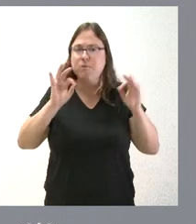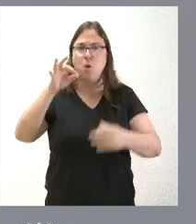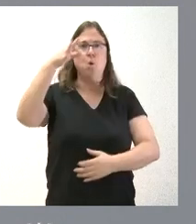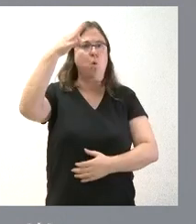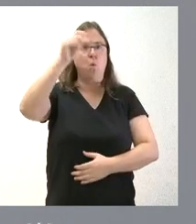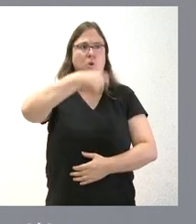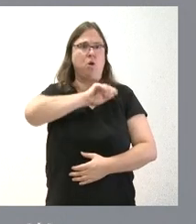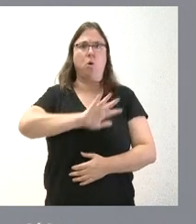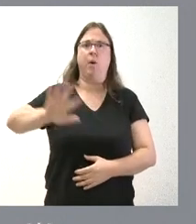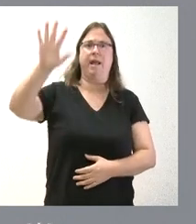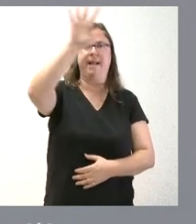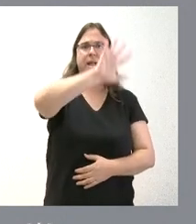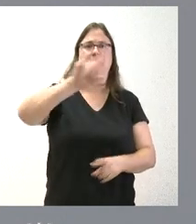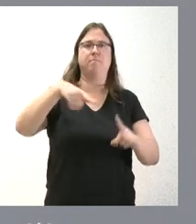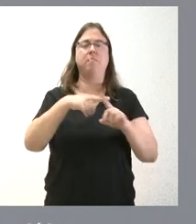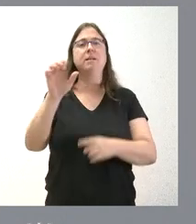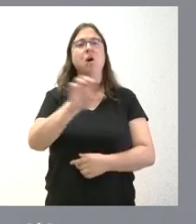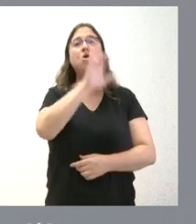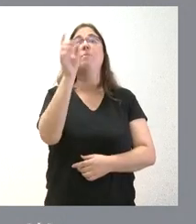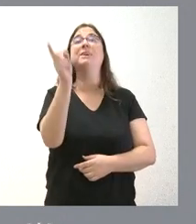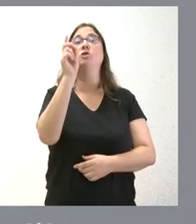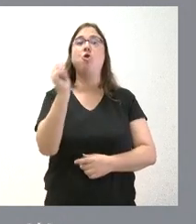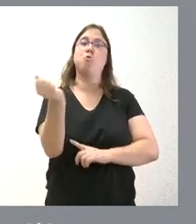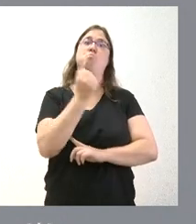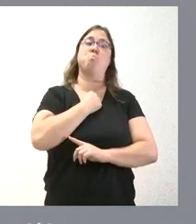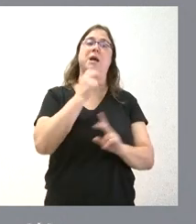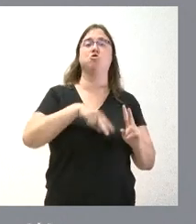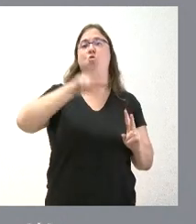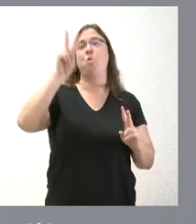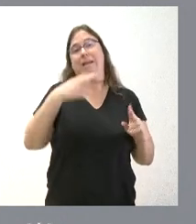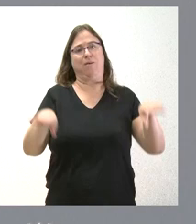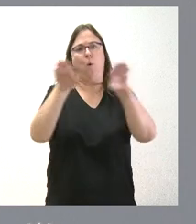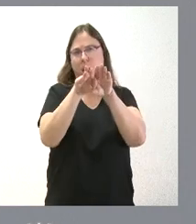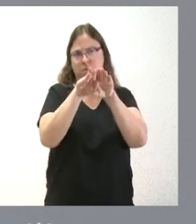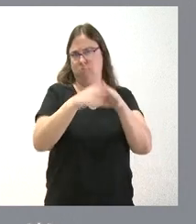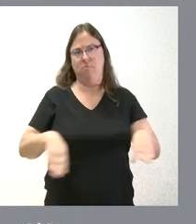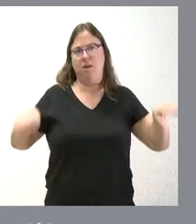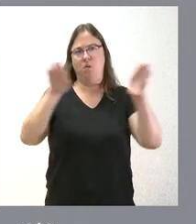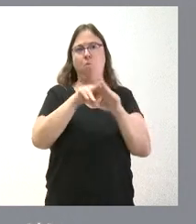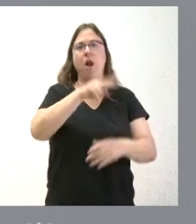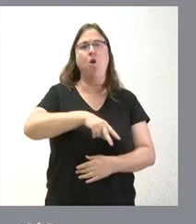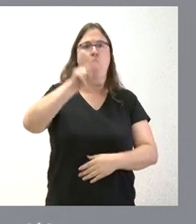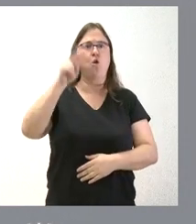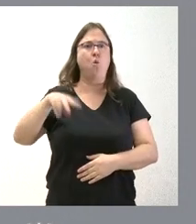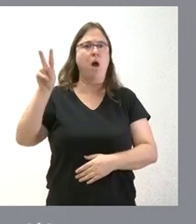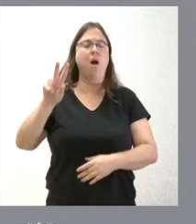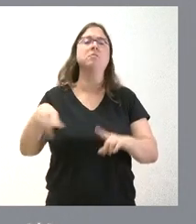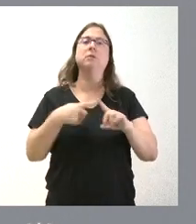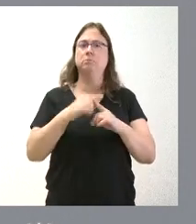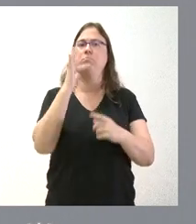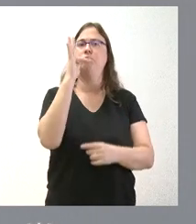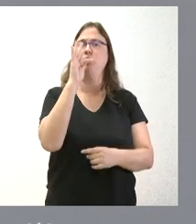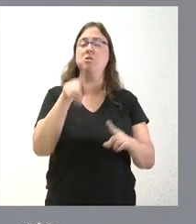España y, en el ámbito europeo, solo Noruega, está al nivel de lo que está Castilla y León y, por tanto, este es un elemento muy positivo.